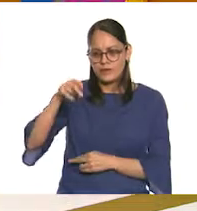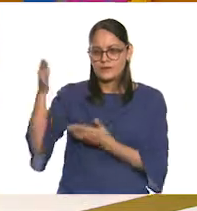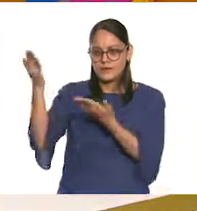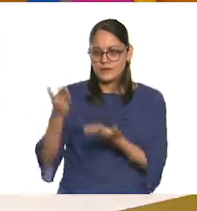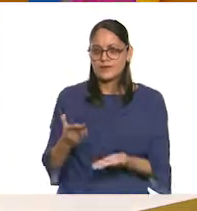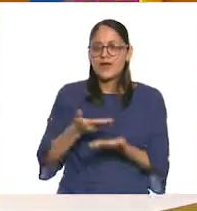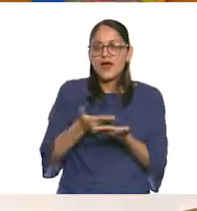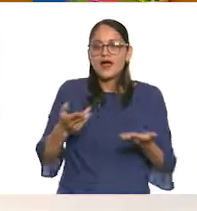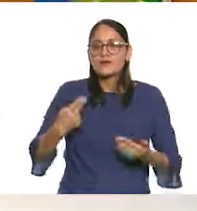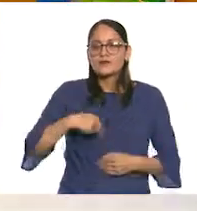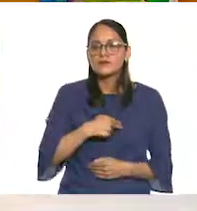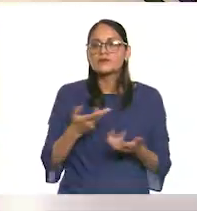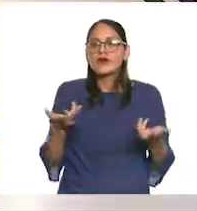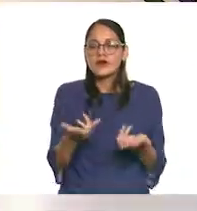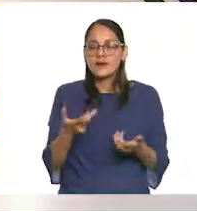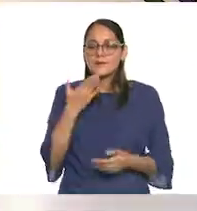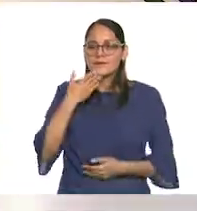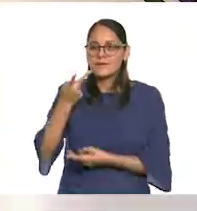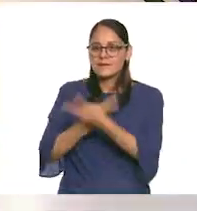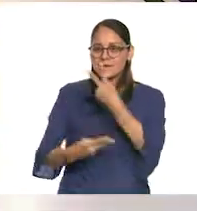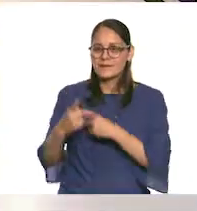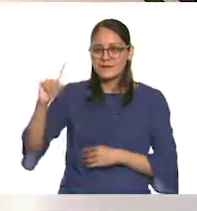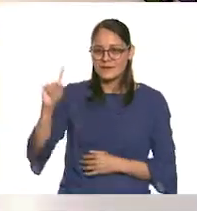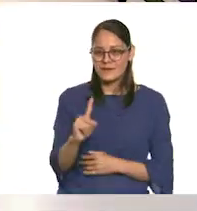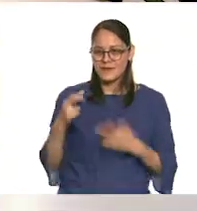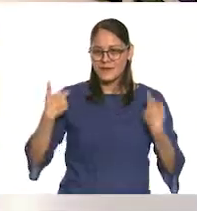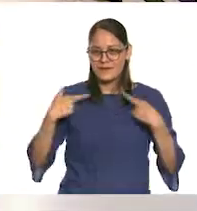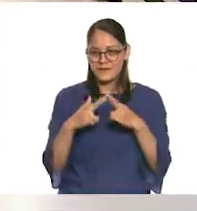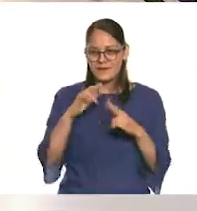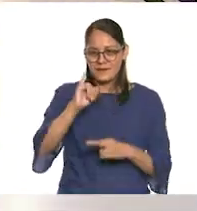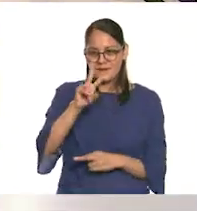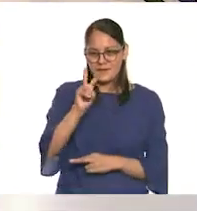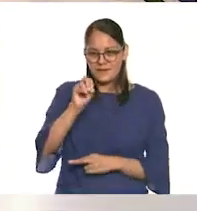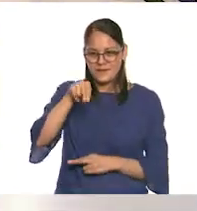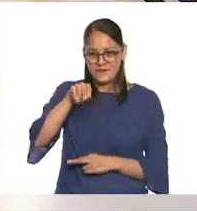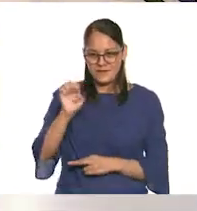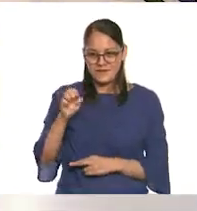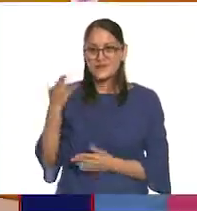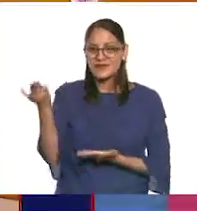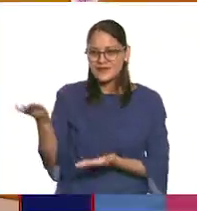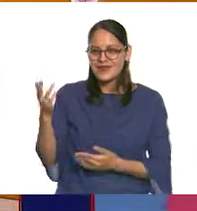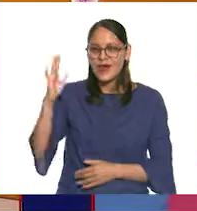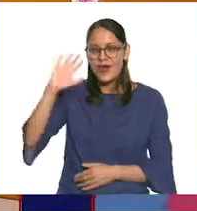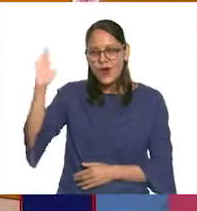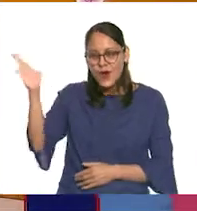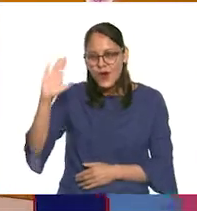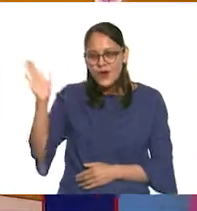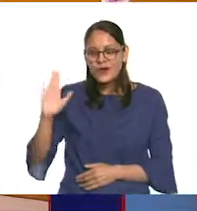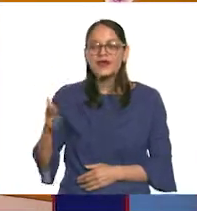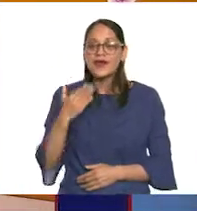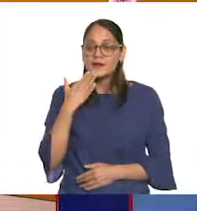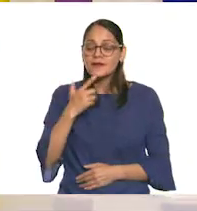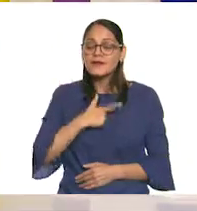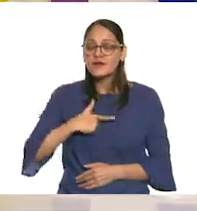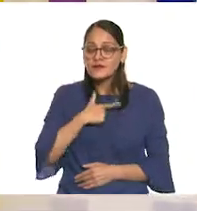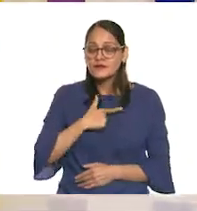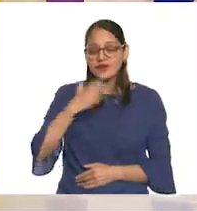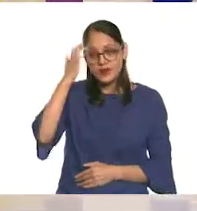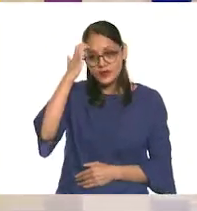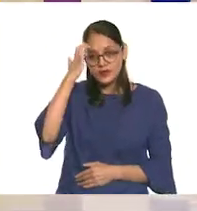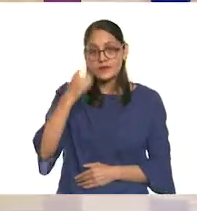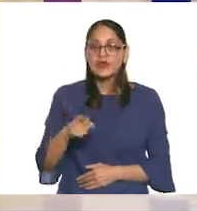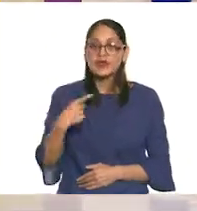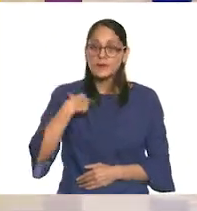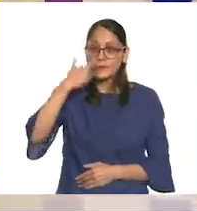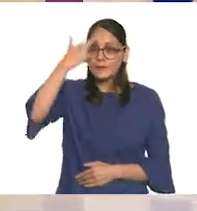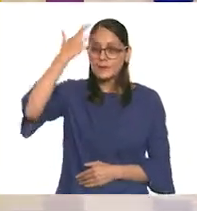qué vamos a hacer. Así que vamos a darle la bienvenida a la maestra Ivonne. Hola, Erick. ¿Cómo estás? Muy contento de verte otra vez, Ivonne. Recuerdo que la